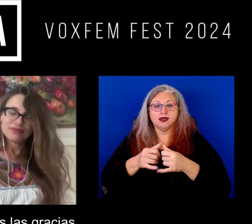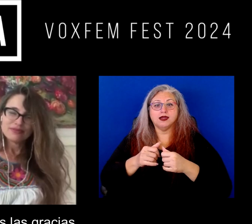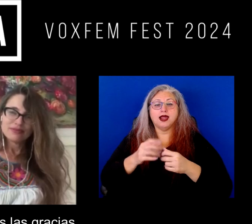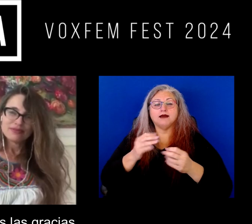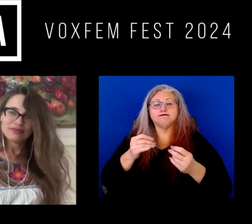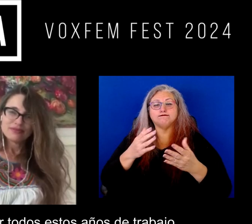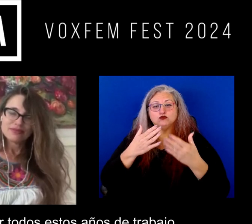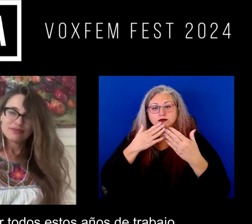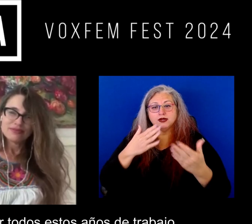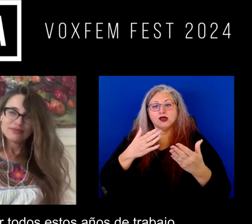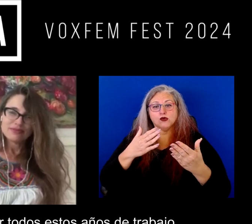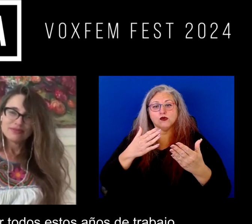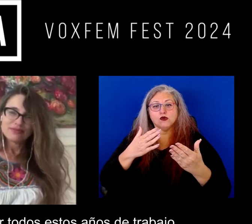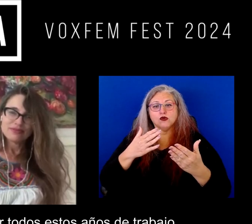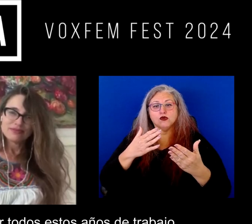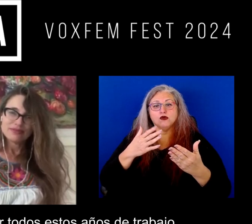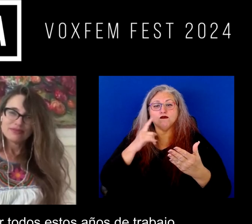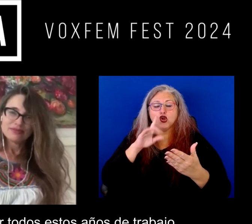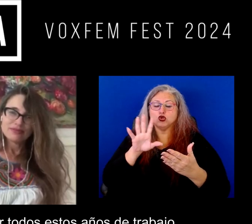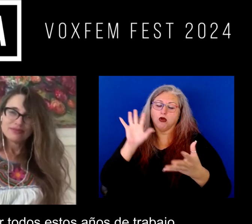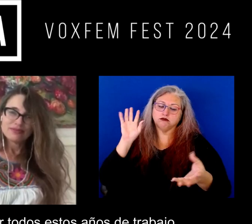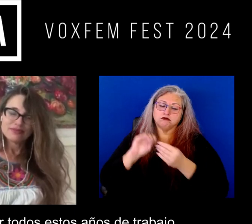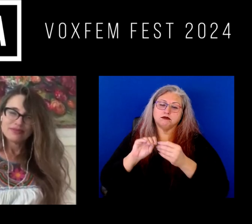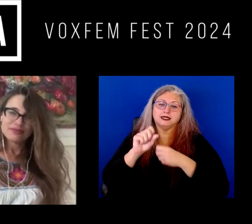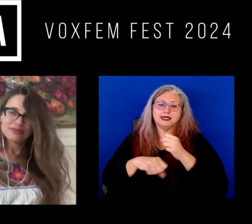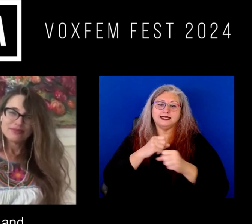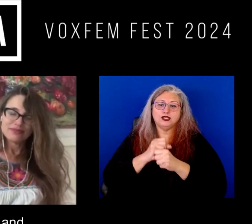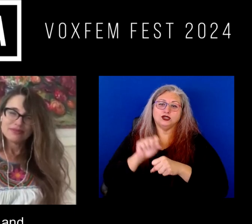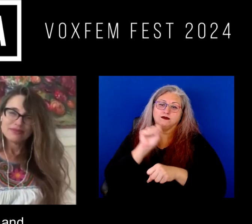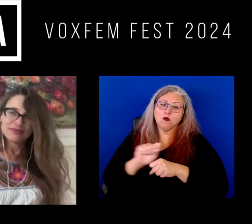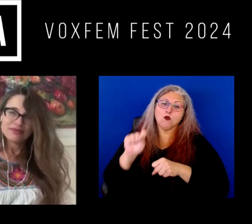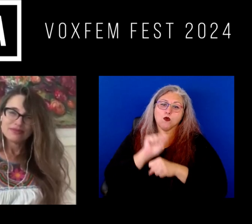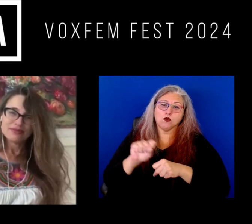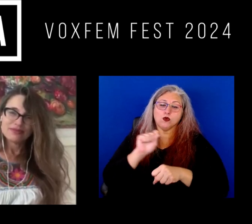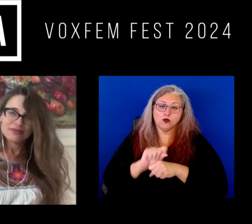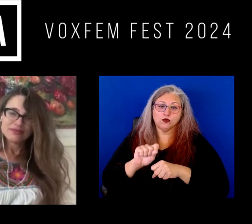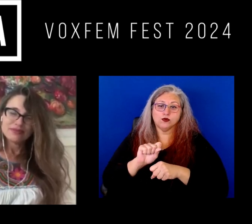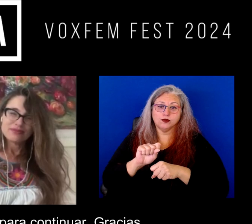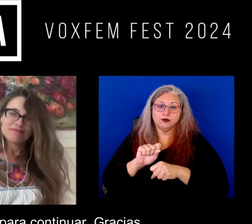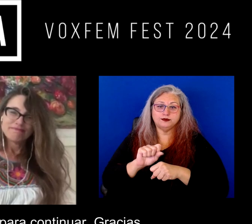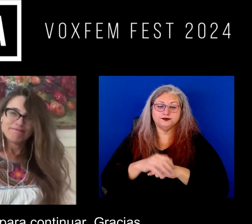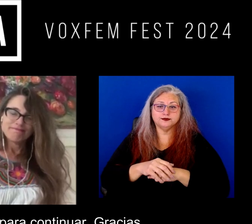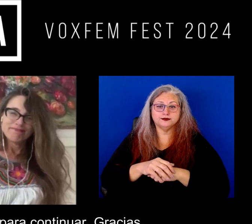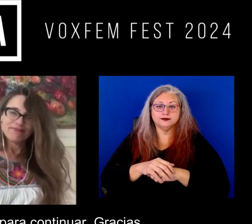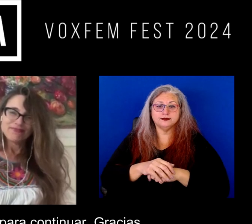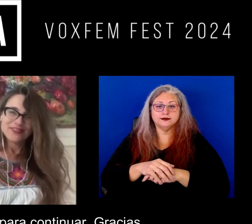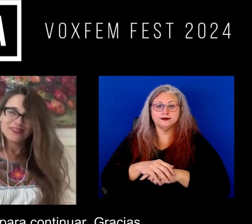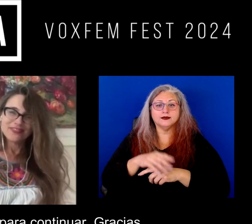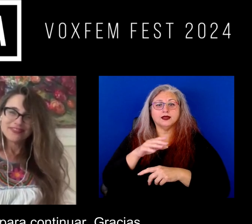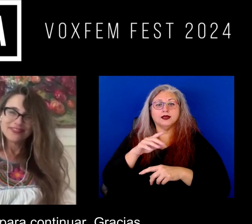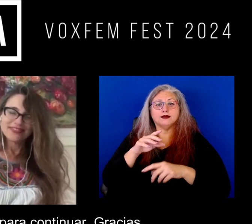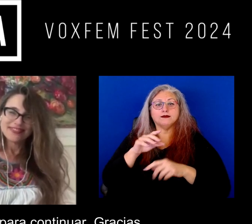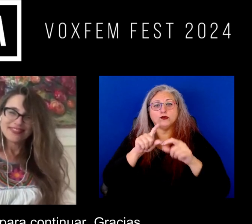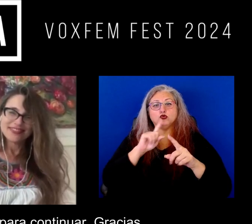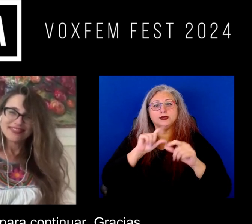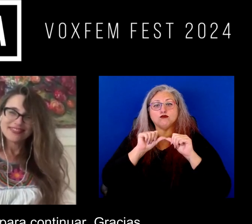we thank you we thank you for all these years of work and may you be